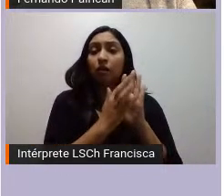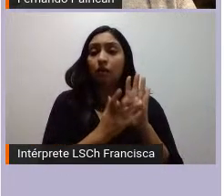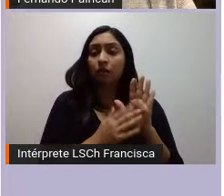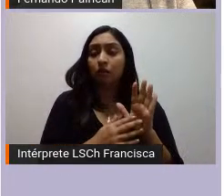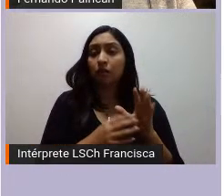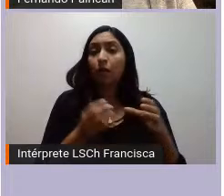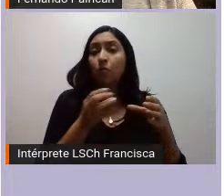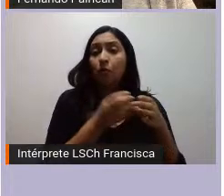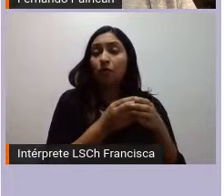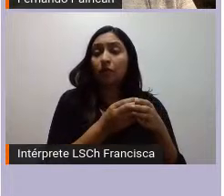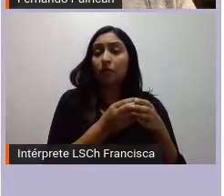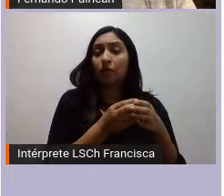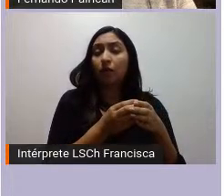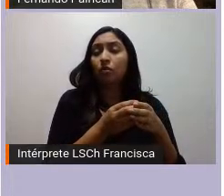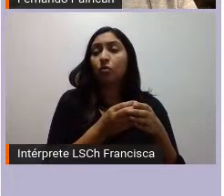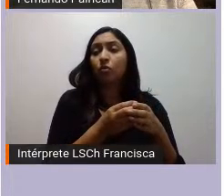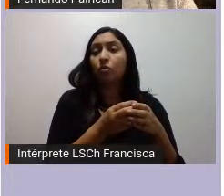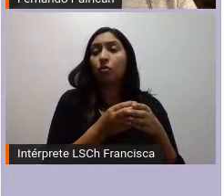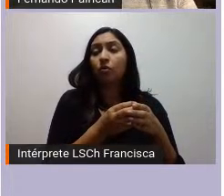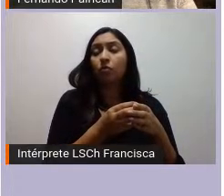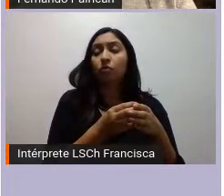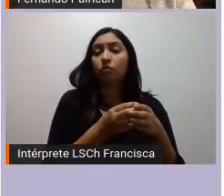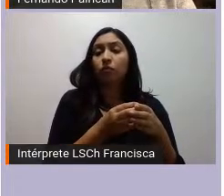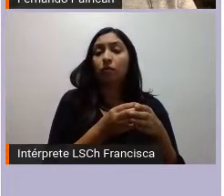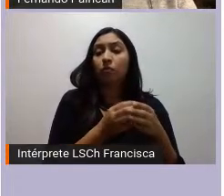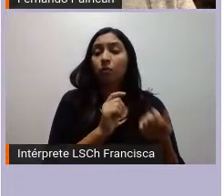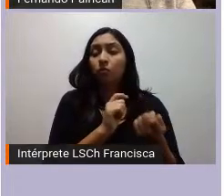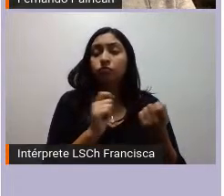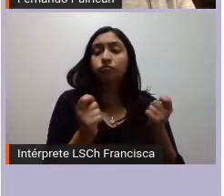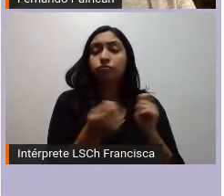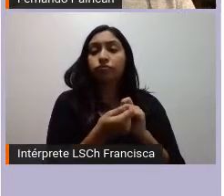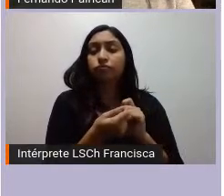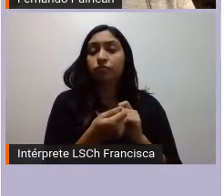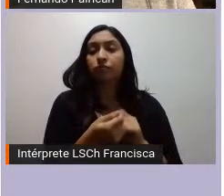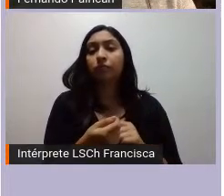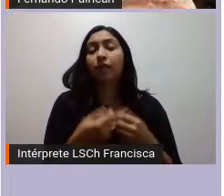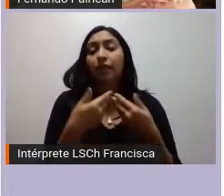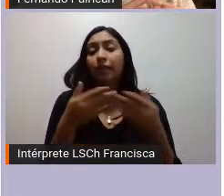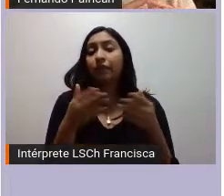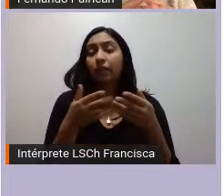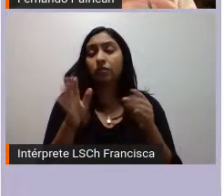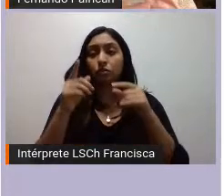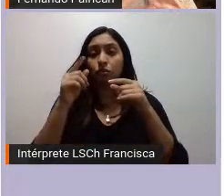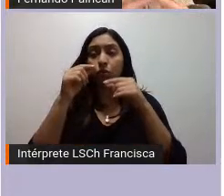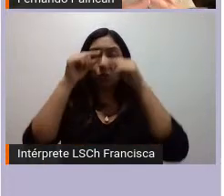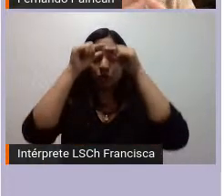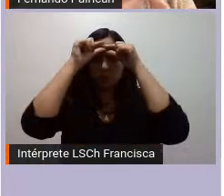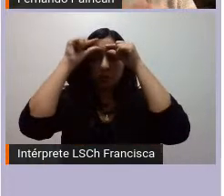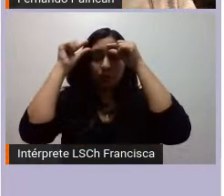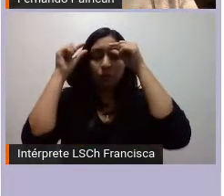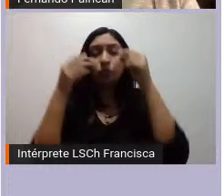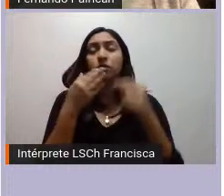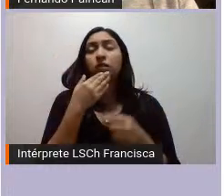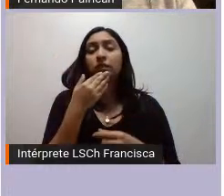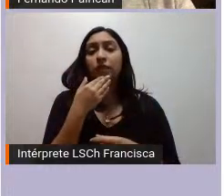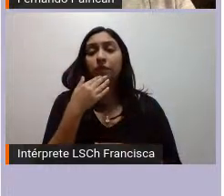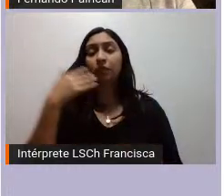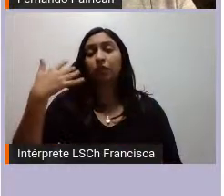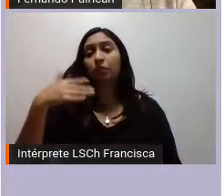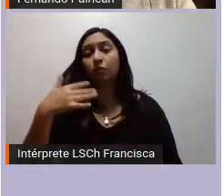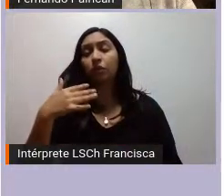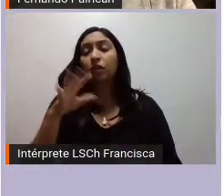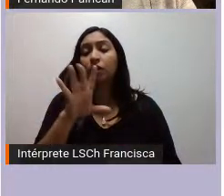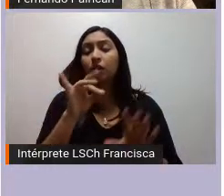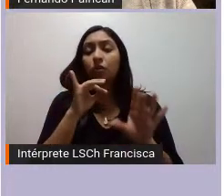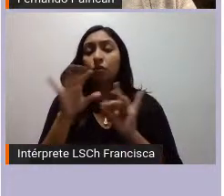propuesta de la liberación nacional mapuche y este concepto de liberación nacional también es una concepción que va tomando algunas organizaciones